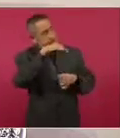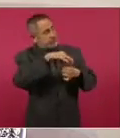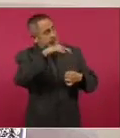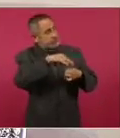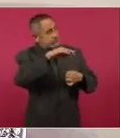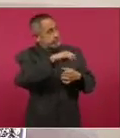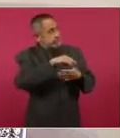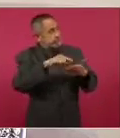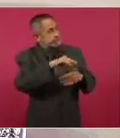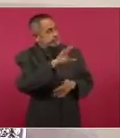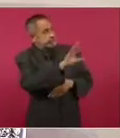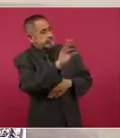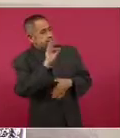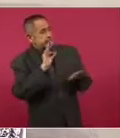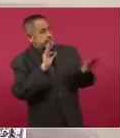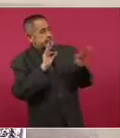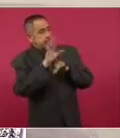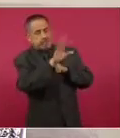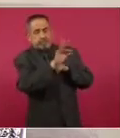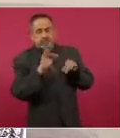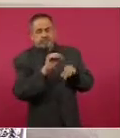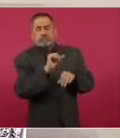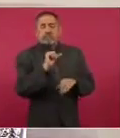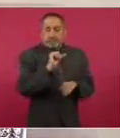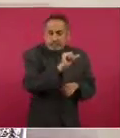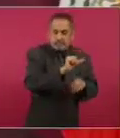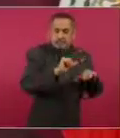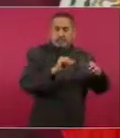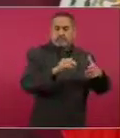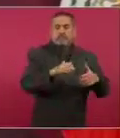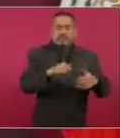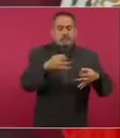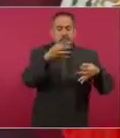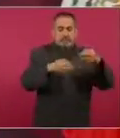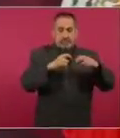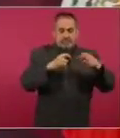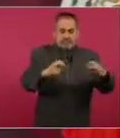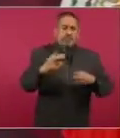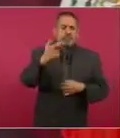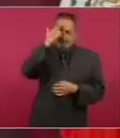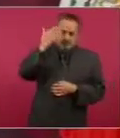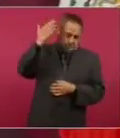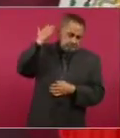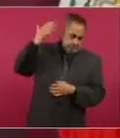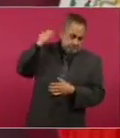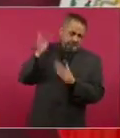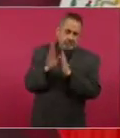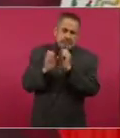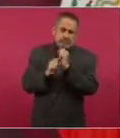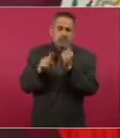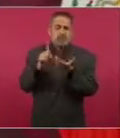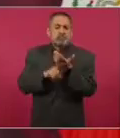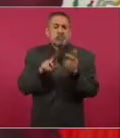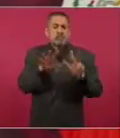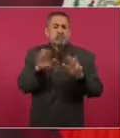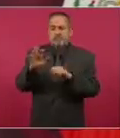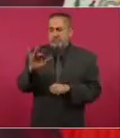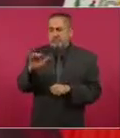cómo lo establecía la Constitución Liberal de 1857,